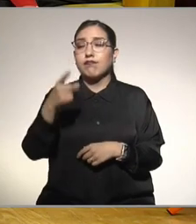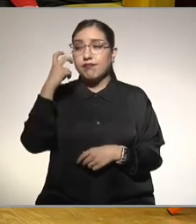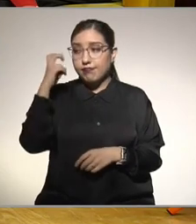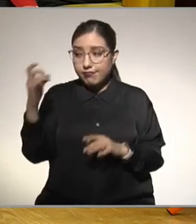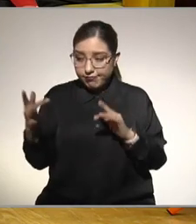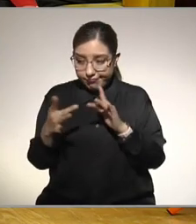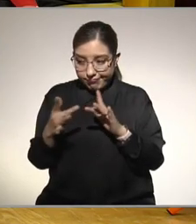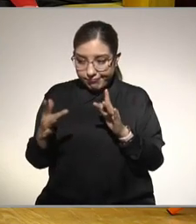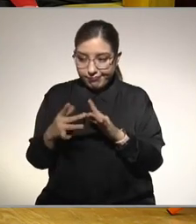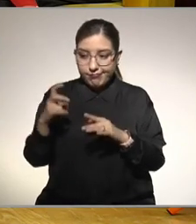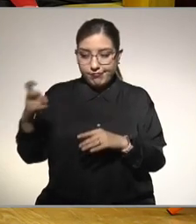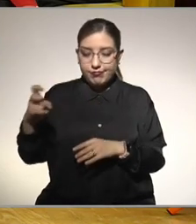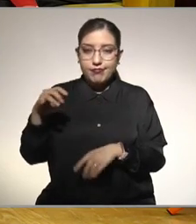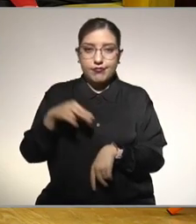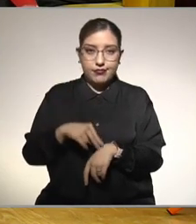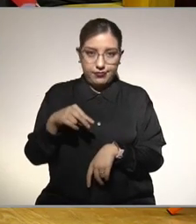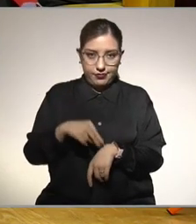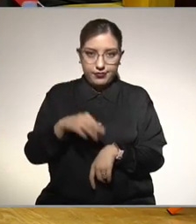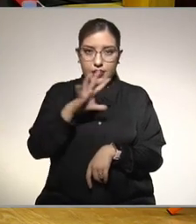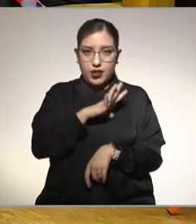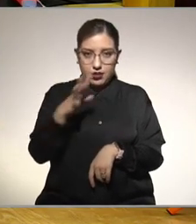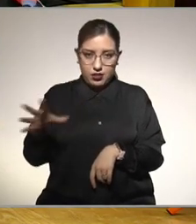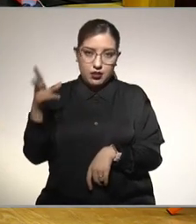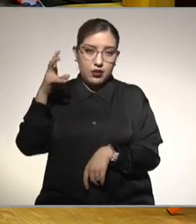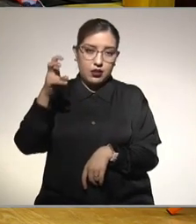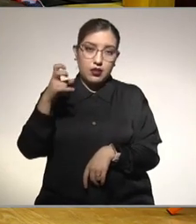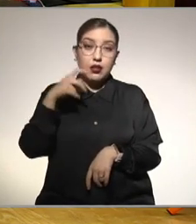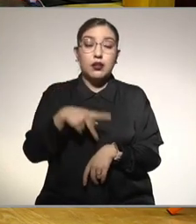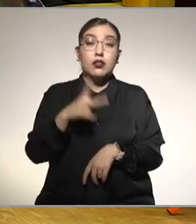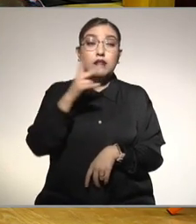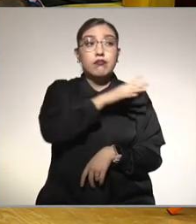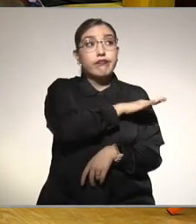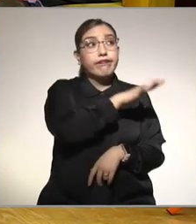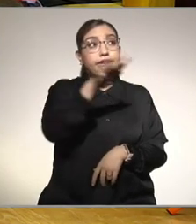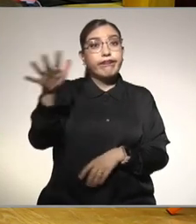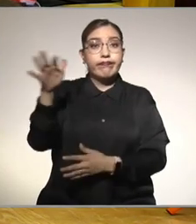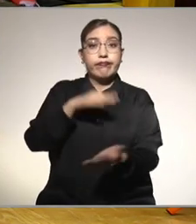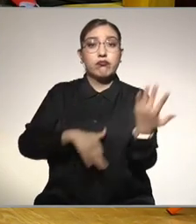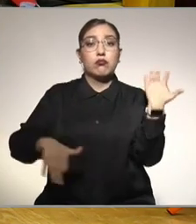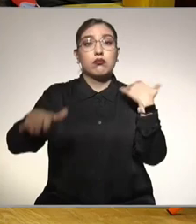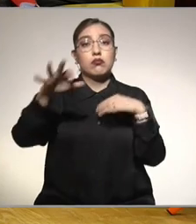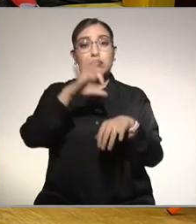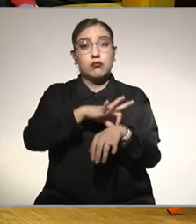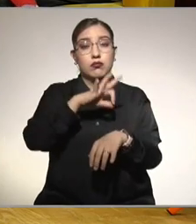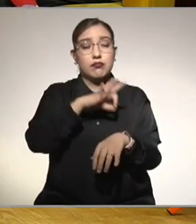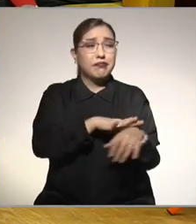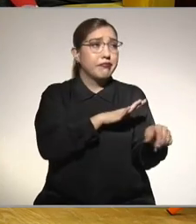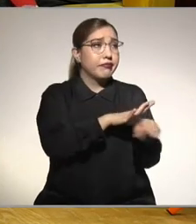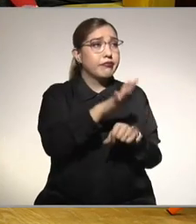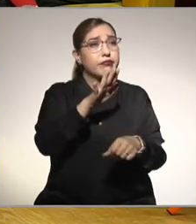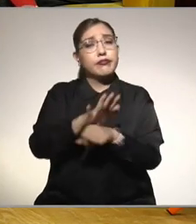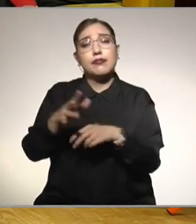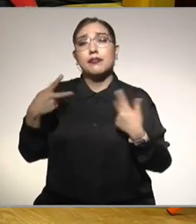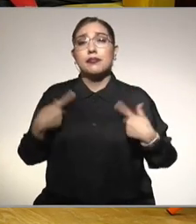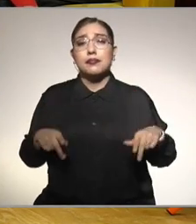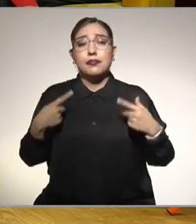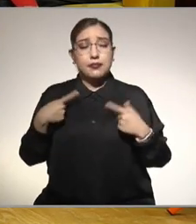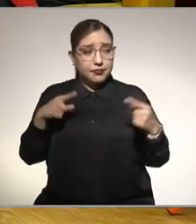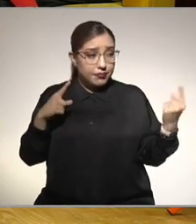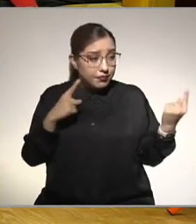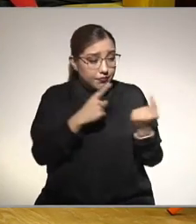porque siempre decimos médicos generales, sí, está perfecto, pero a los demás médicos, el grupo que trata cualquier paciente, los médicos